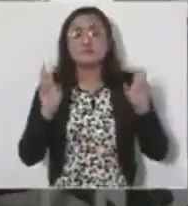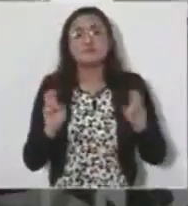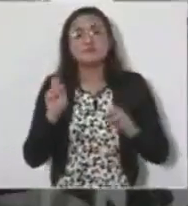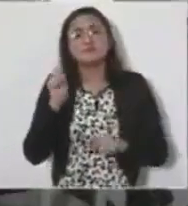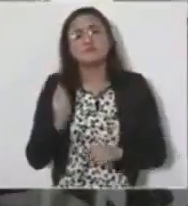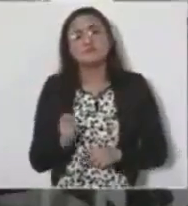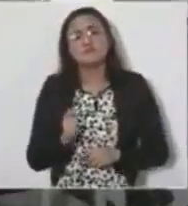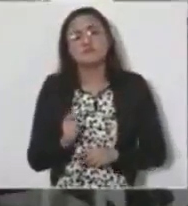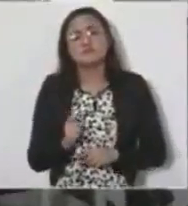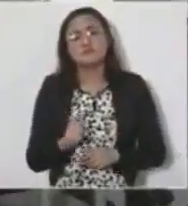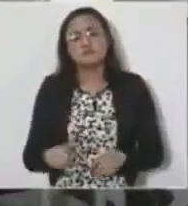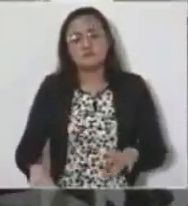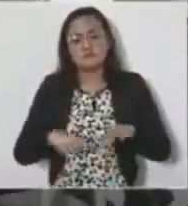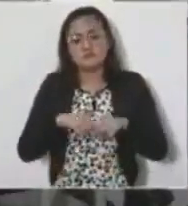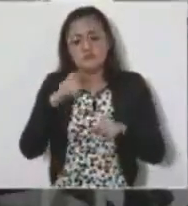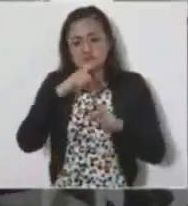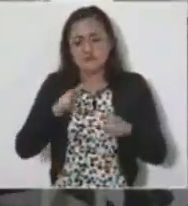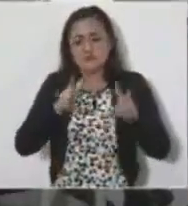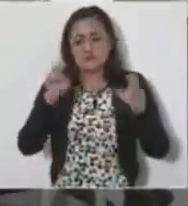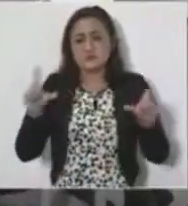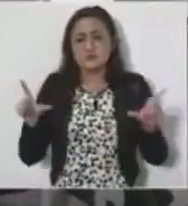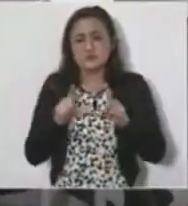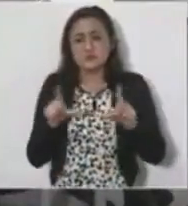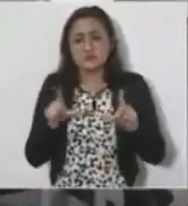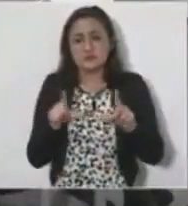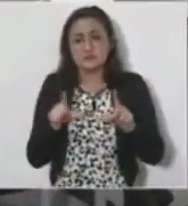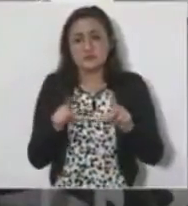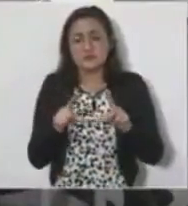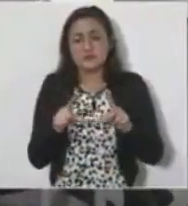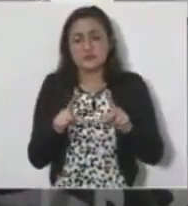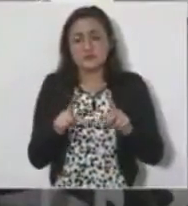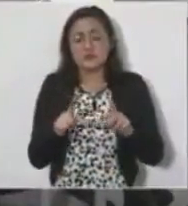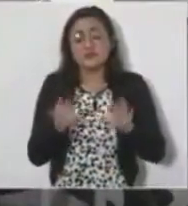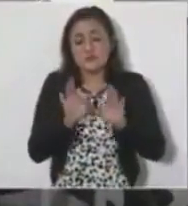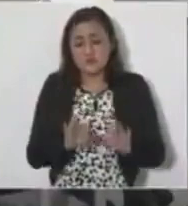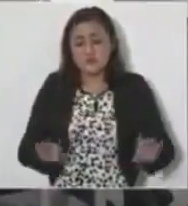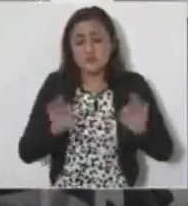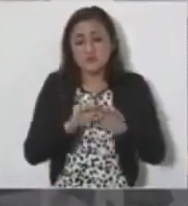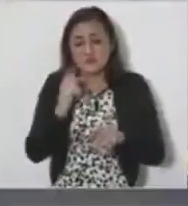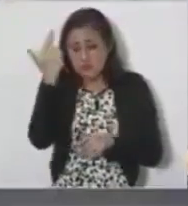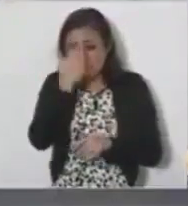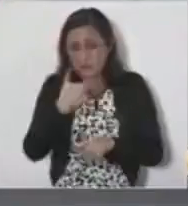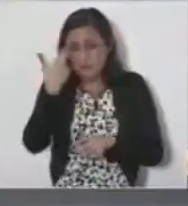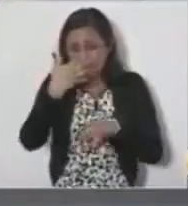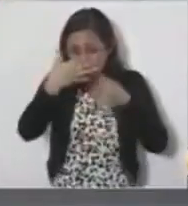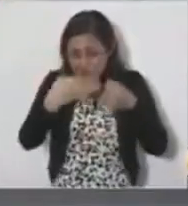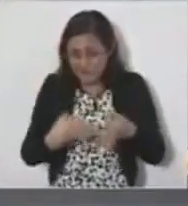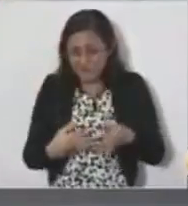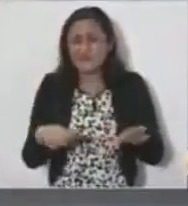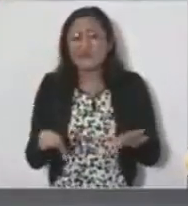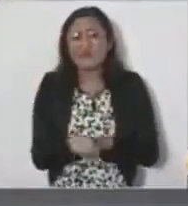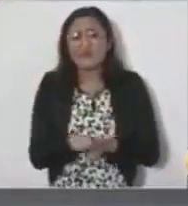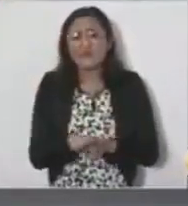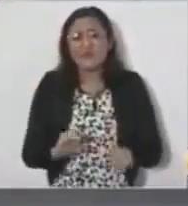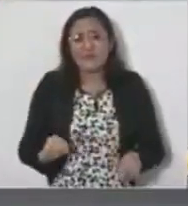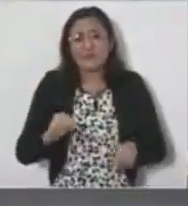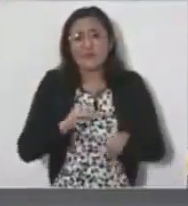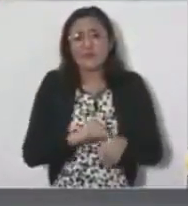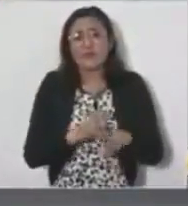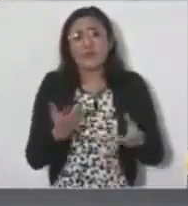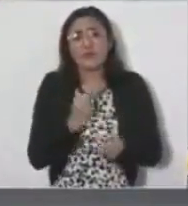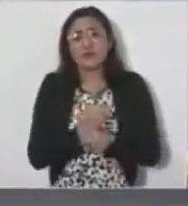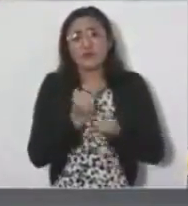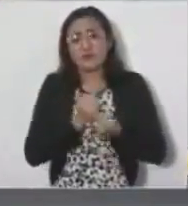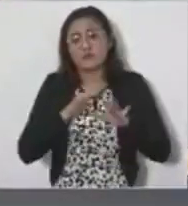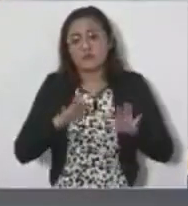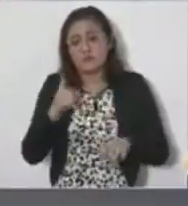La verificación para el tema de placas es muy importante poder revisar exactamente cómo está estipulado. Voy a pedir